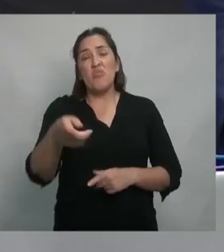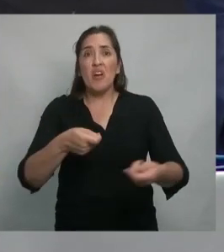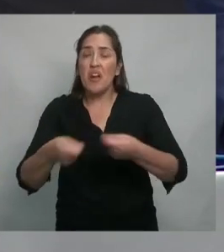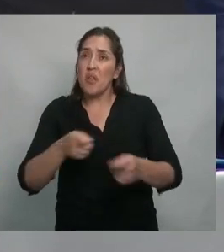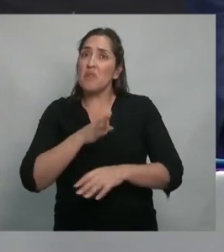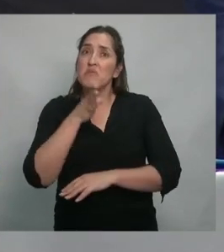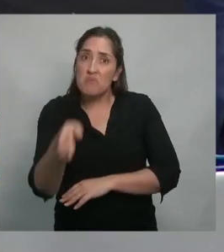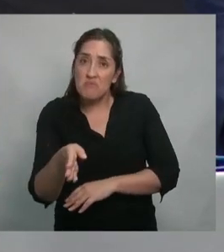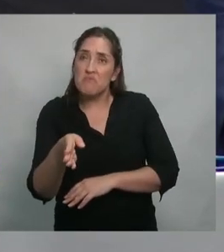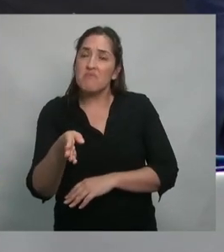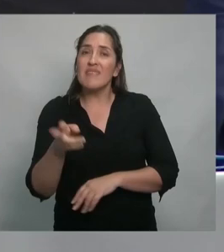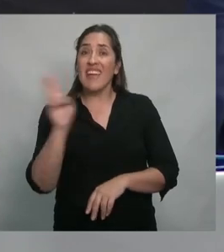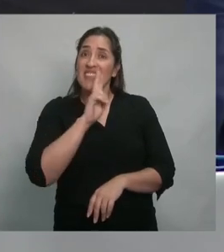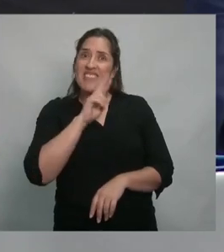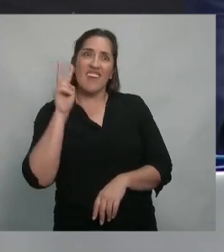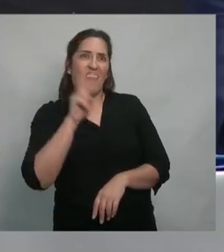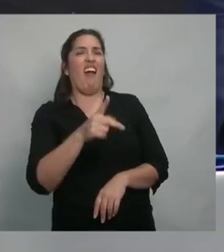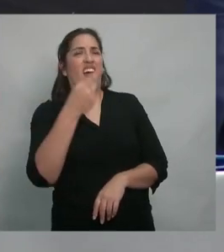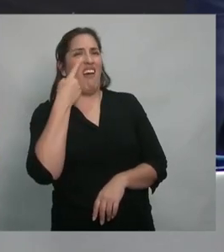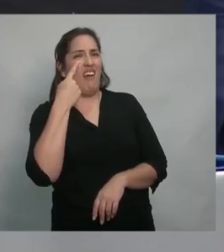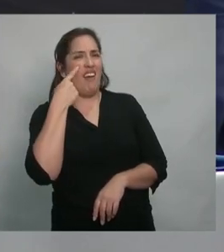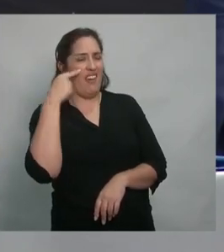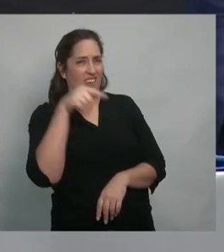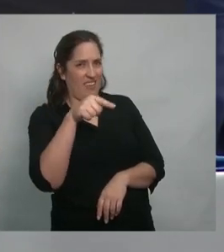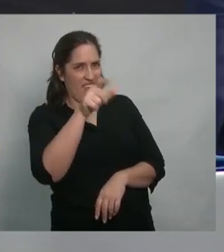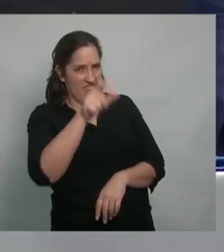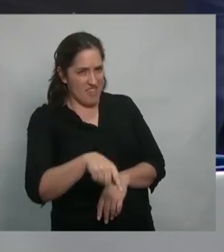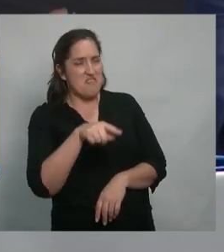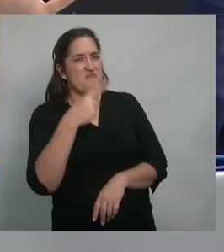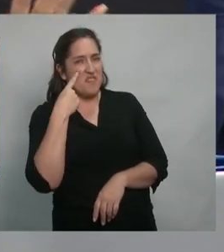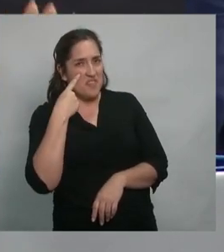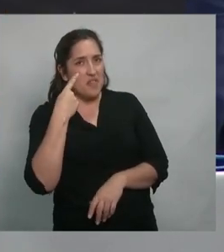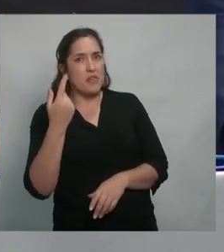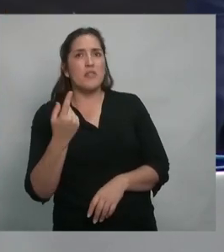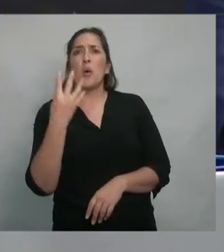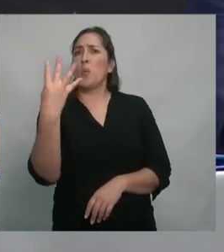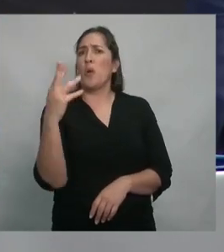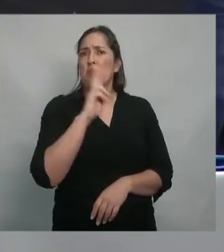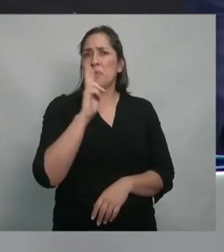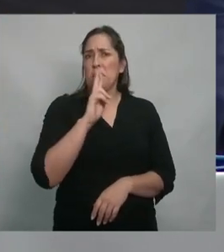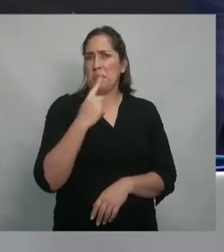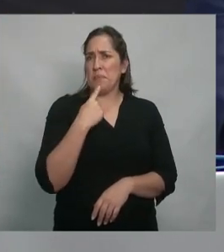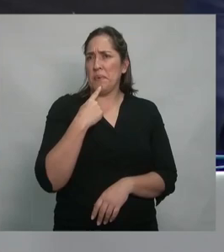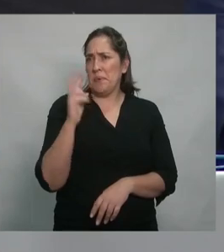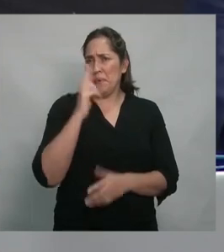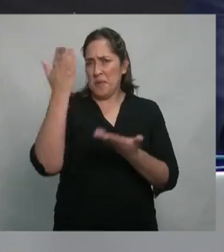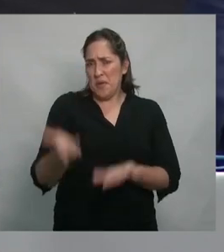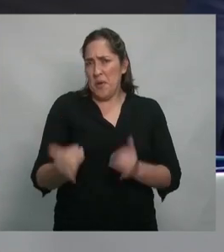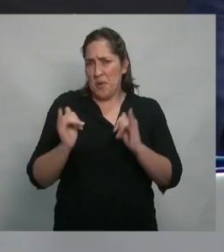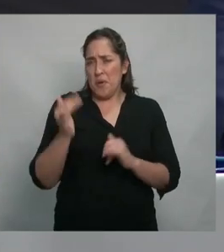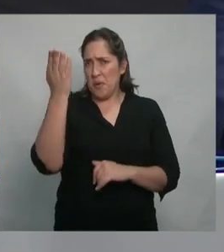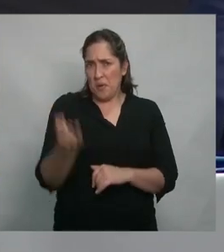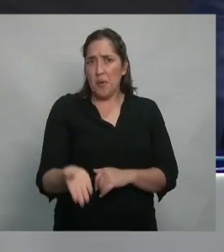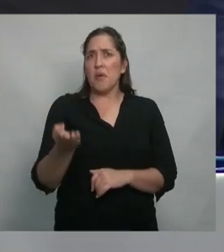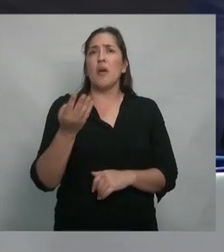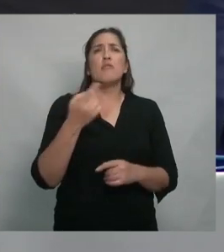negocio y y chicas la reconocieron y eran cuatro pibas que hoy están sin trabajo no